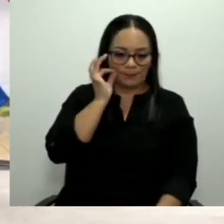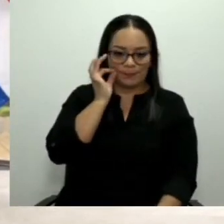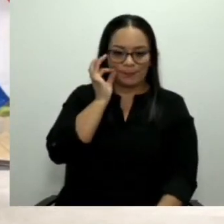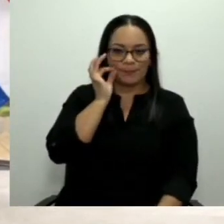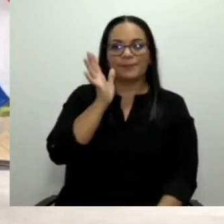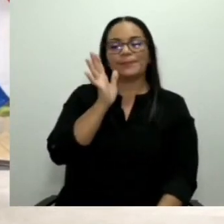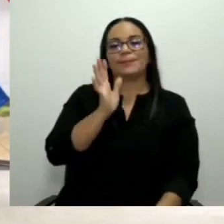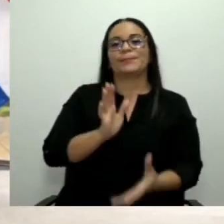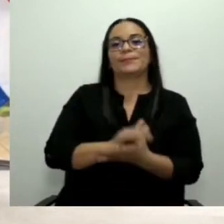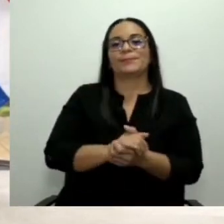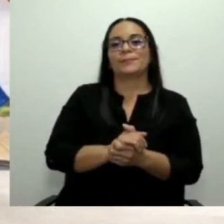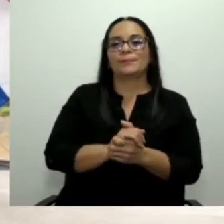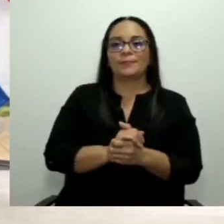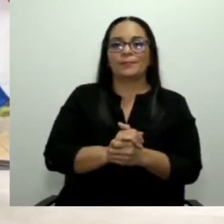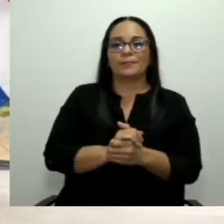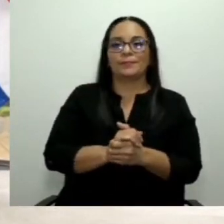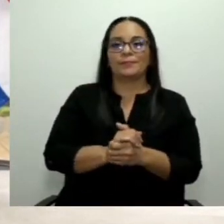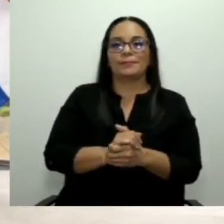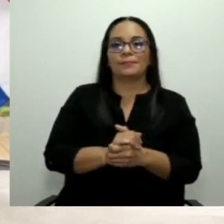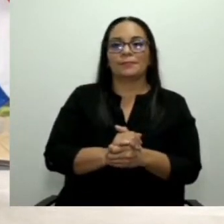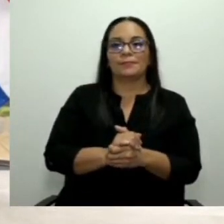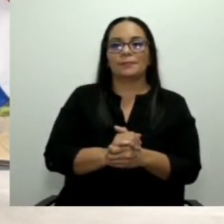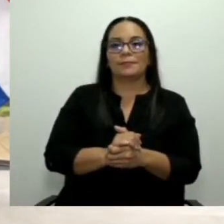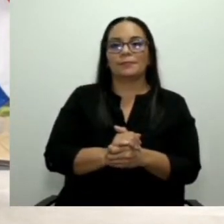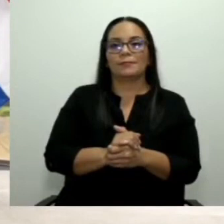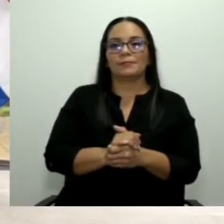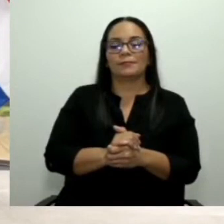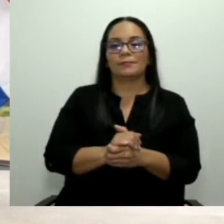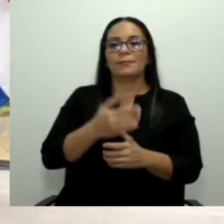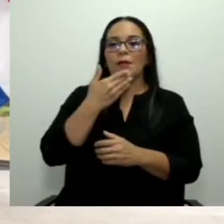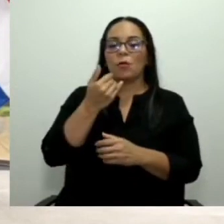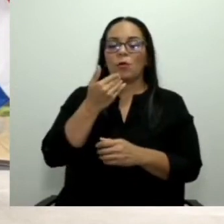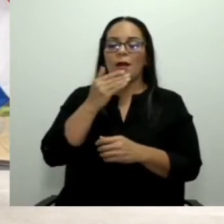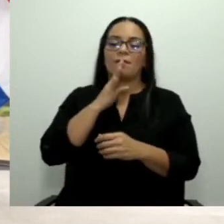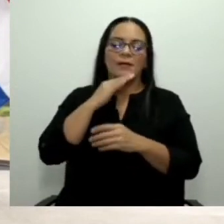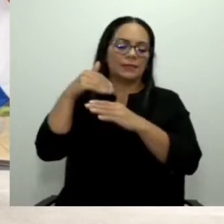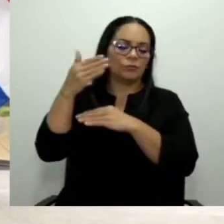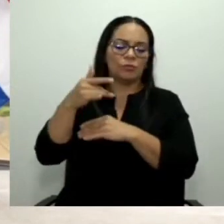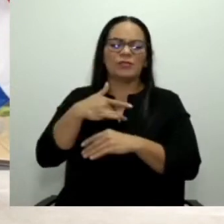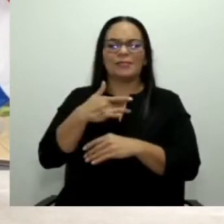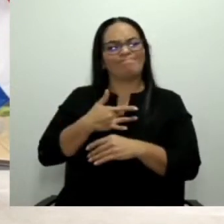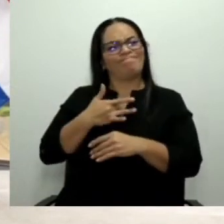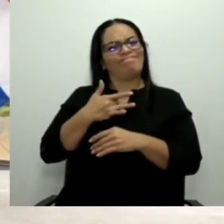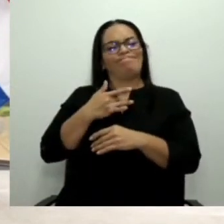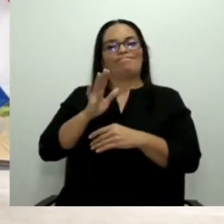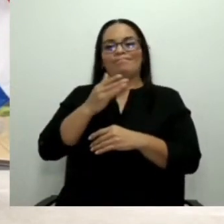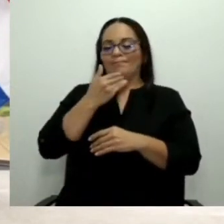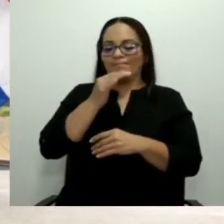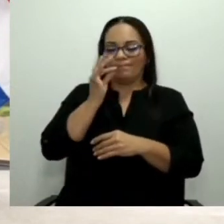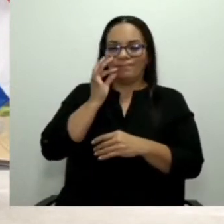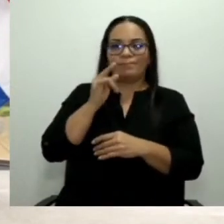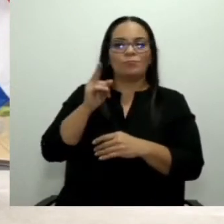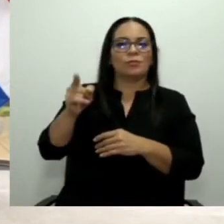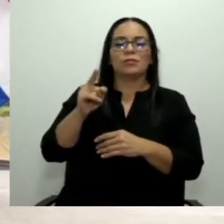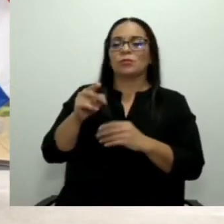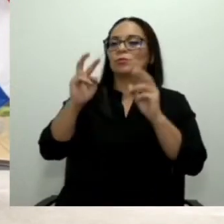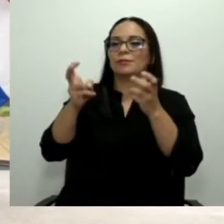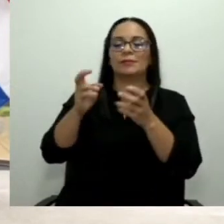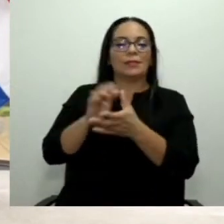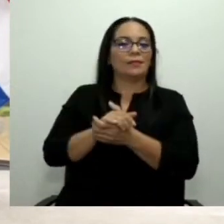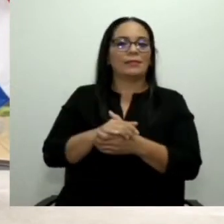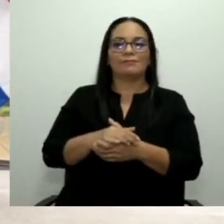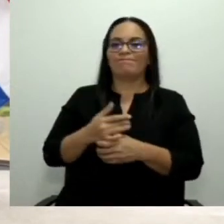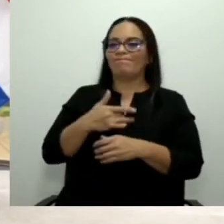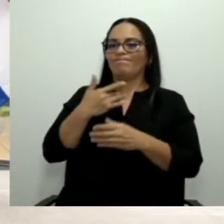hablar cuando uno no está tan indignado, porque este es un tema de indignación frecuente en las